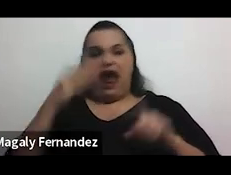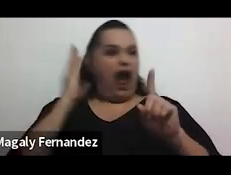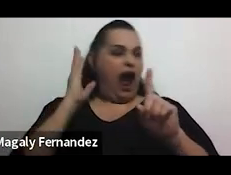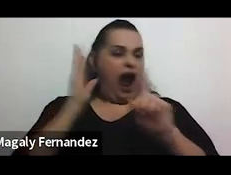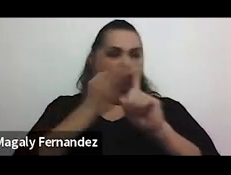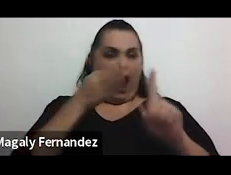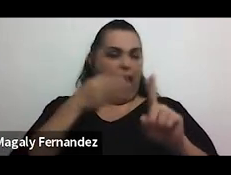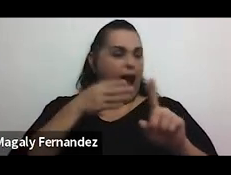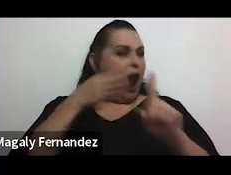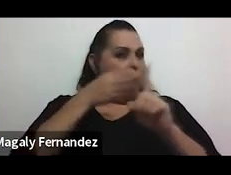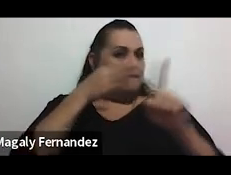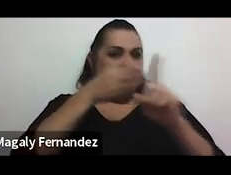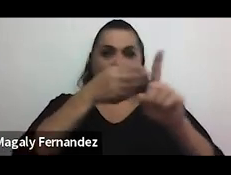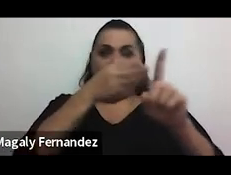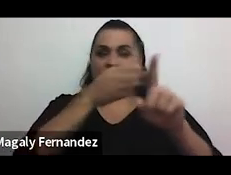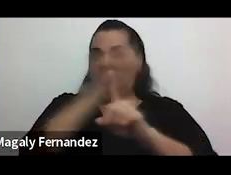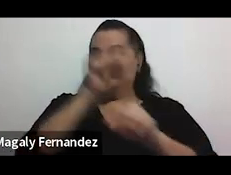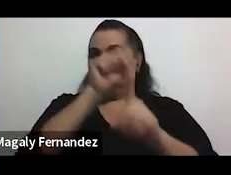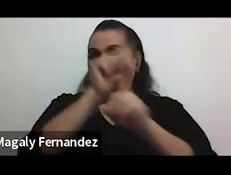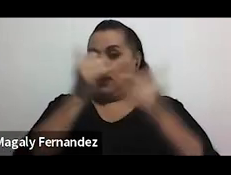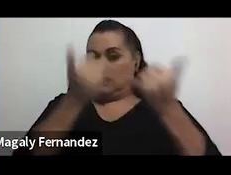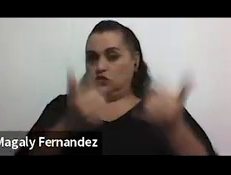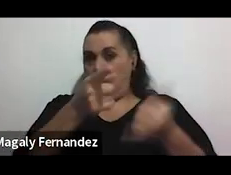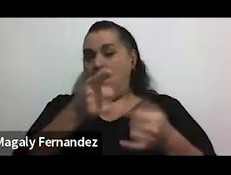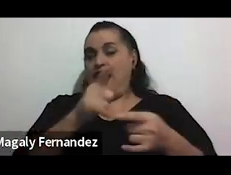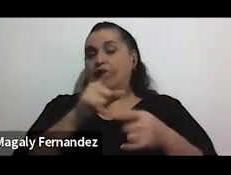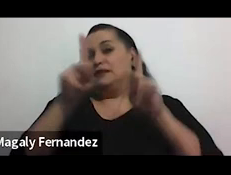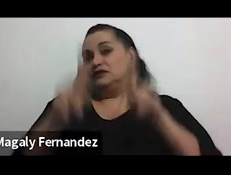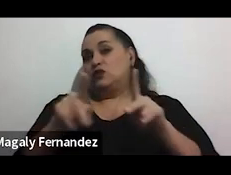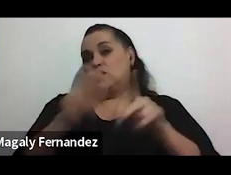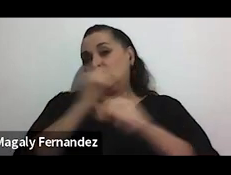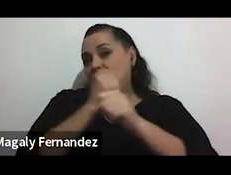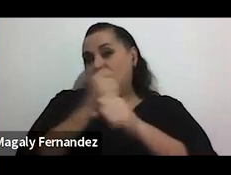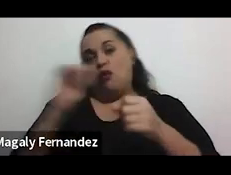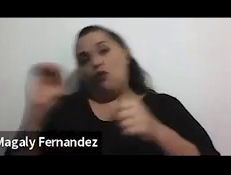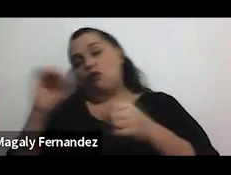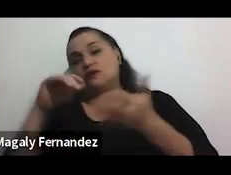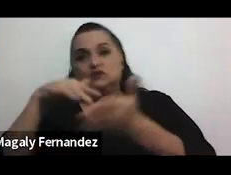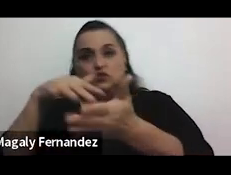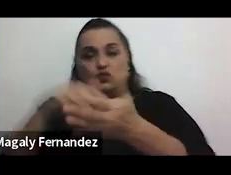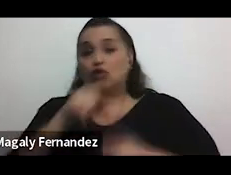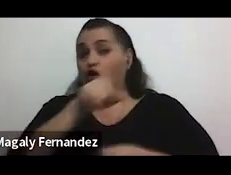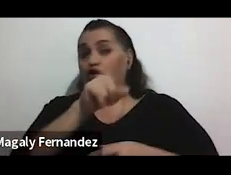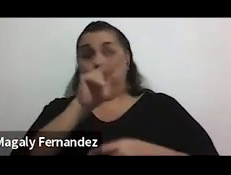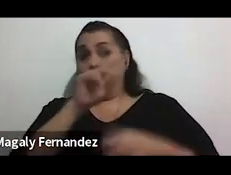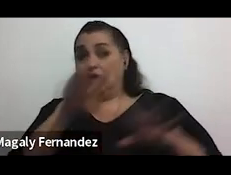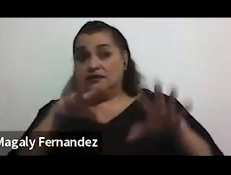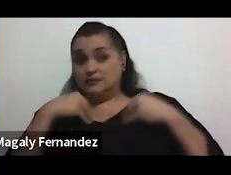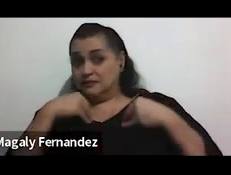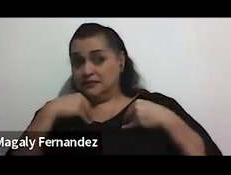referidos a la situación actual de esa persona en su trabajo o en su estudio y si no acepta